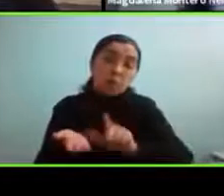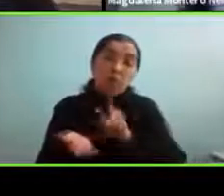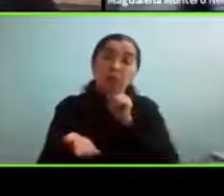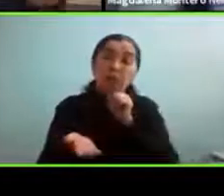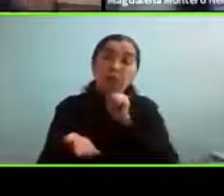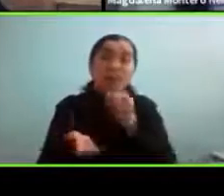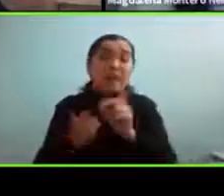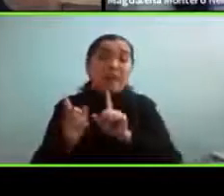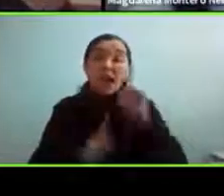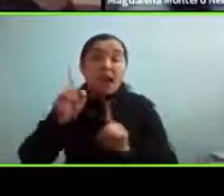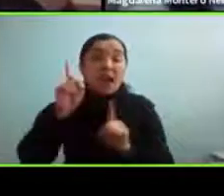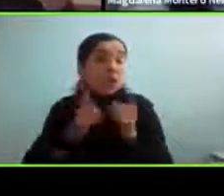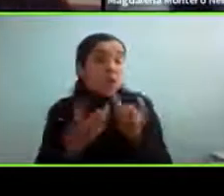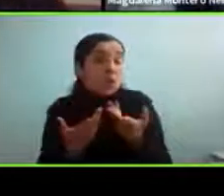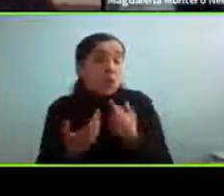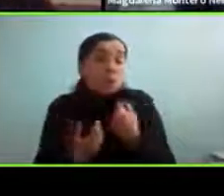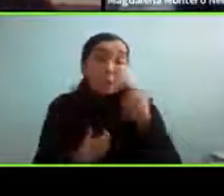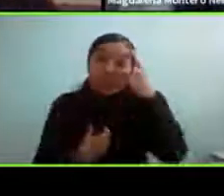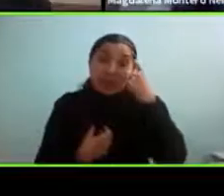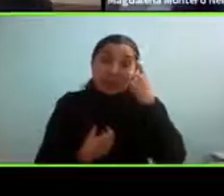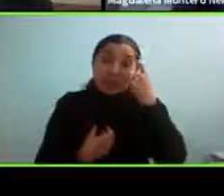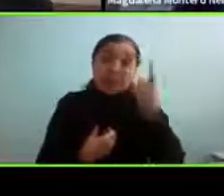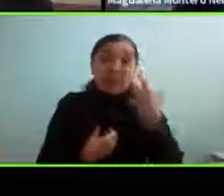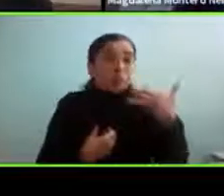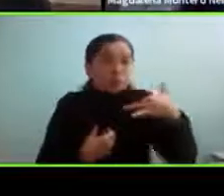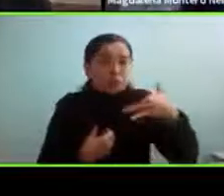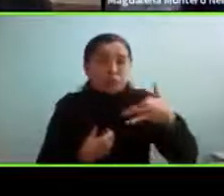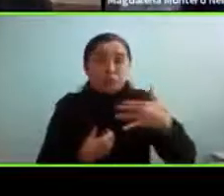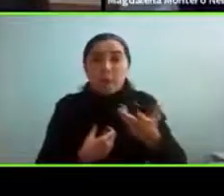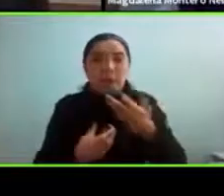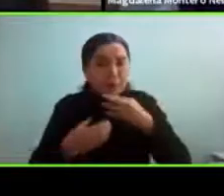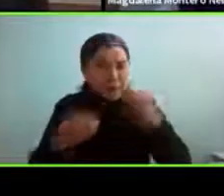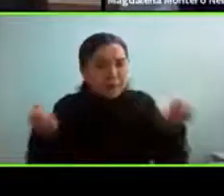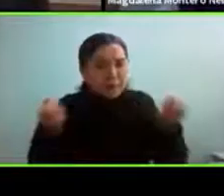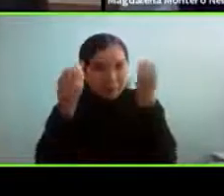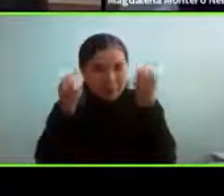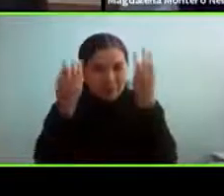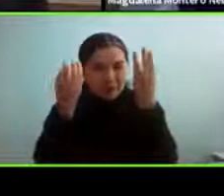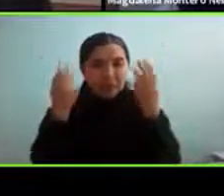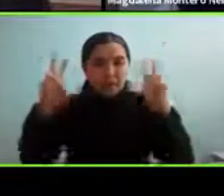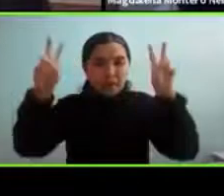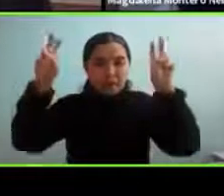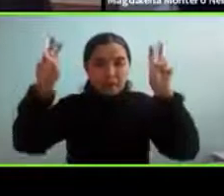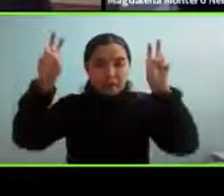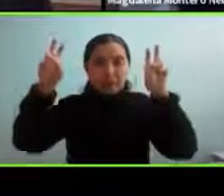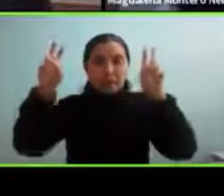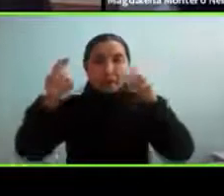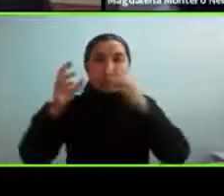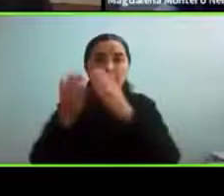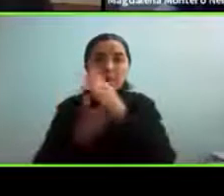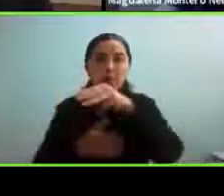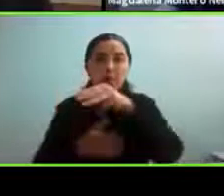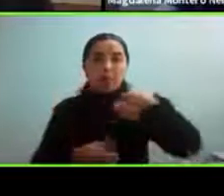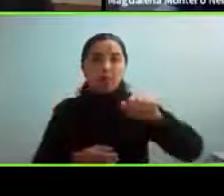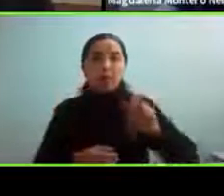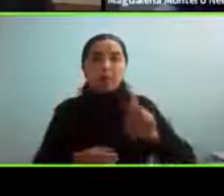recomendación la que ustedes crean que es esencial para seguir aprendiendo sobre esto Martín porfa parte tú